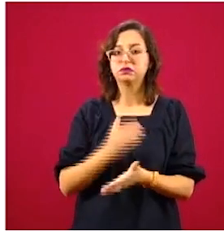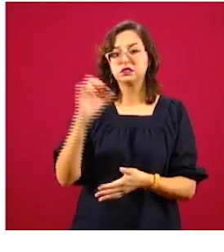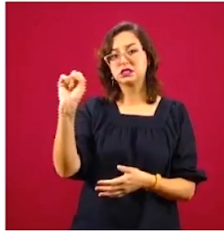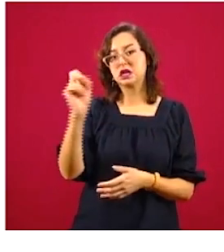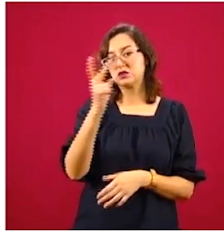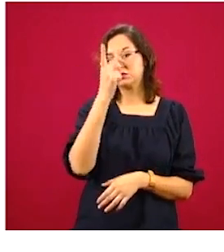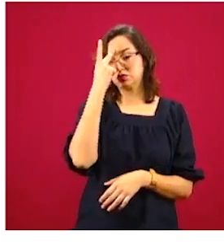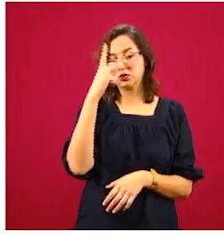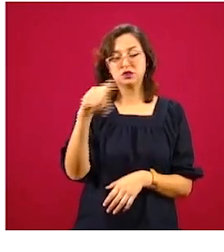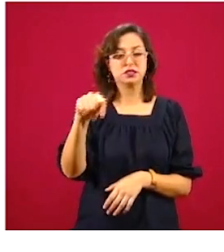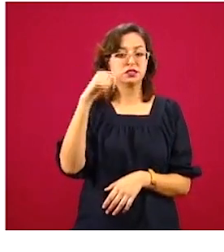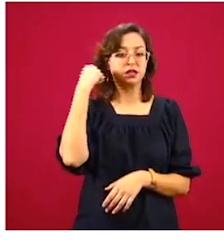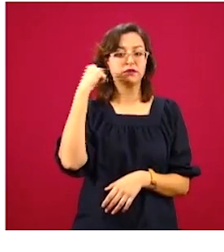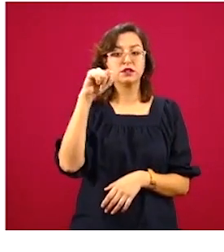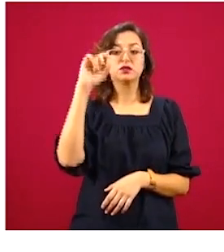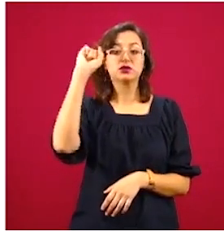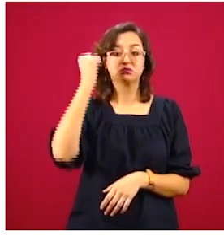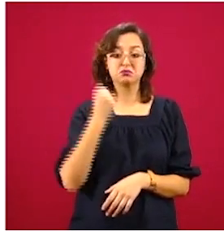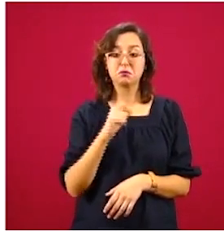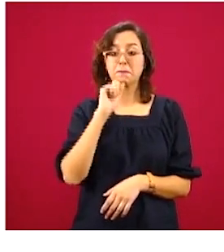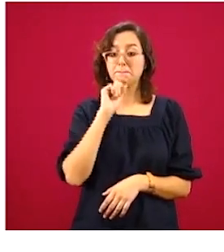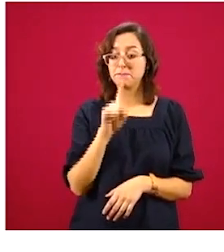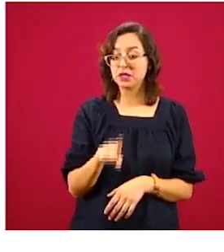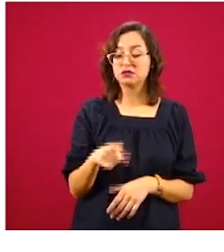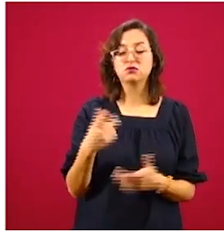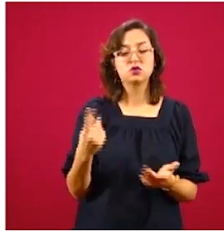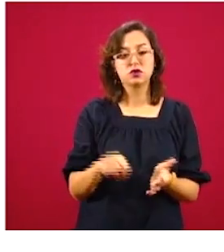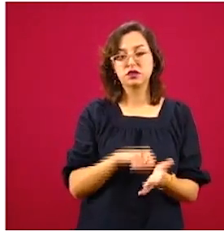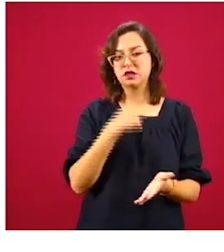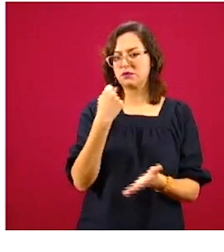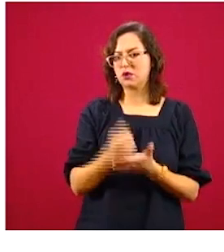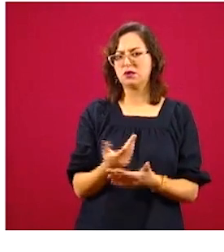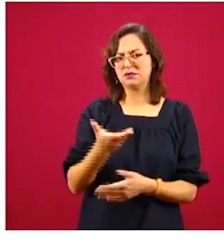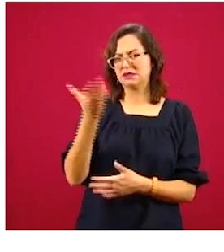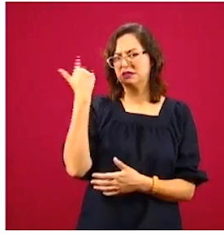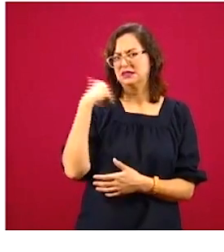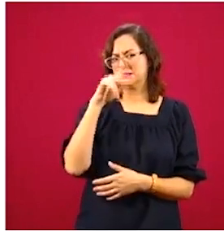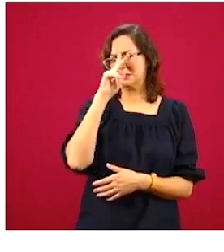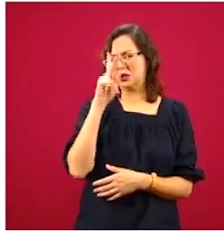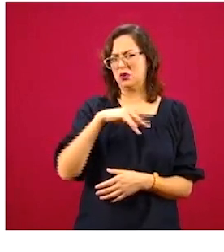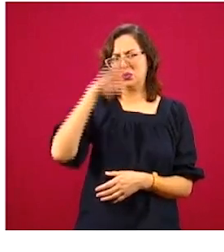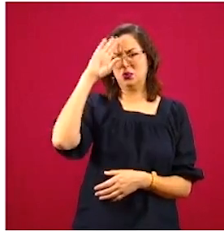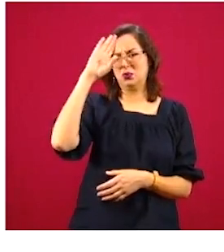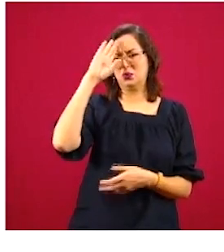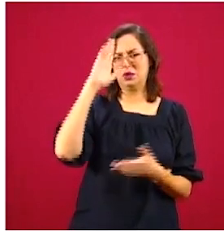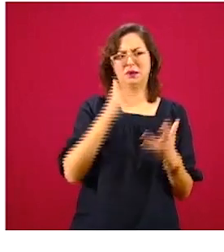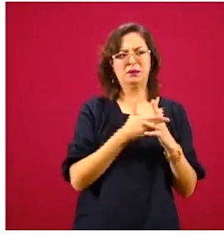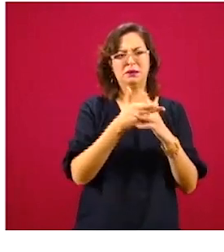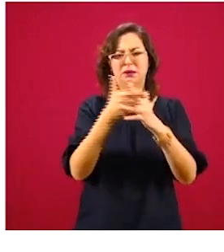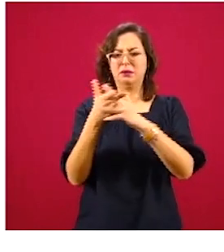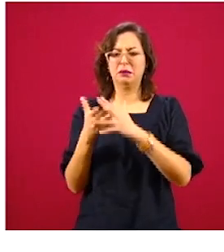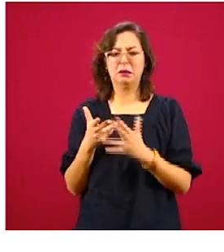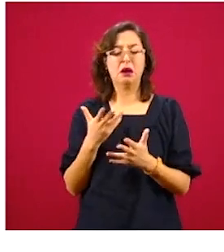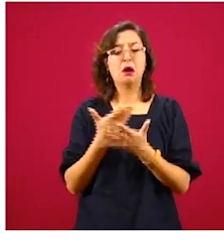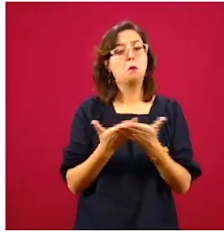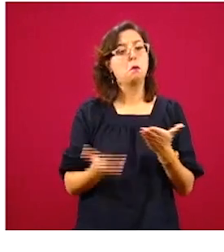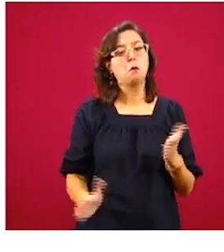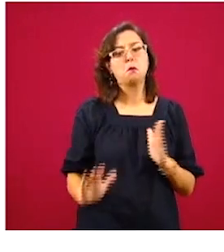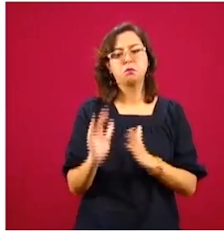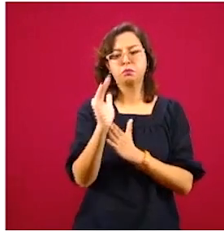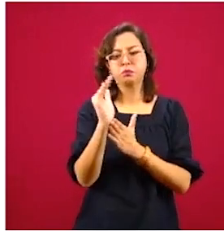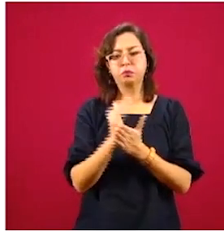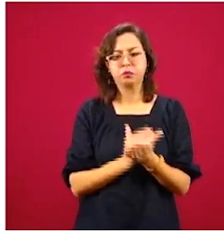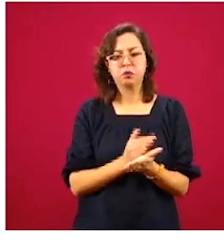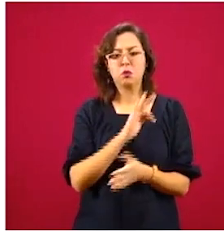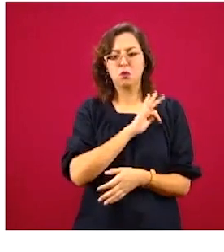Sinaloa también está por acá. Tamaulipas, que históricamente estaba en los primeros lugares. Y aquí abajo